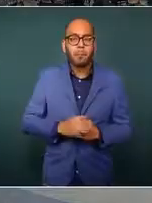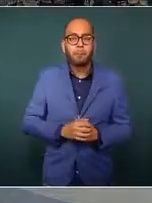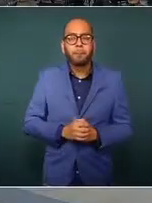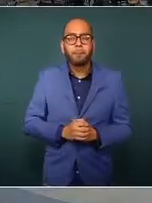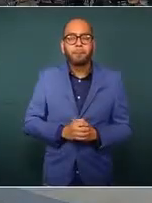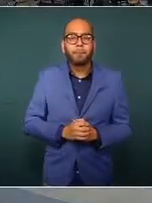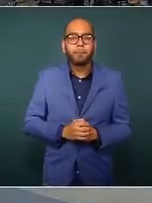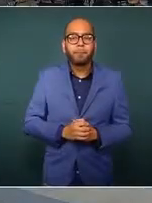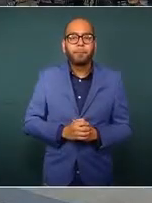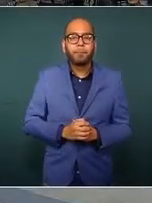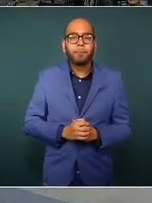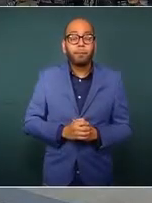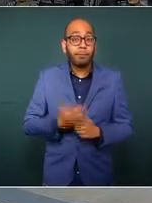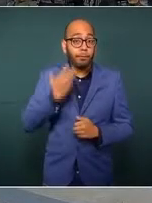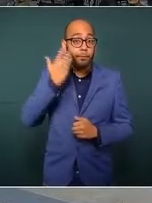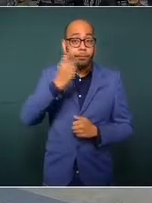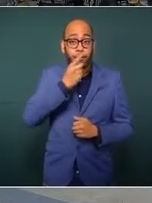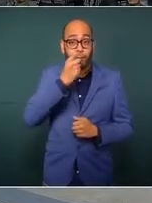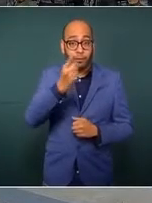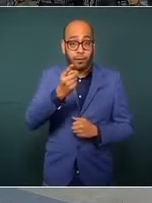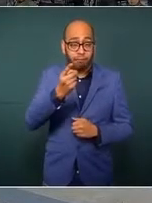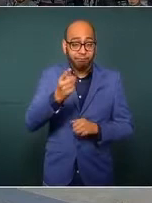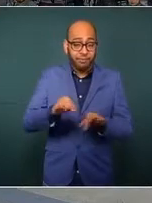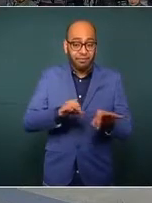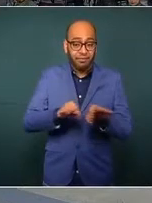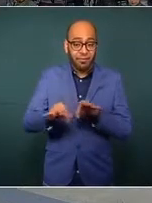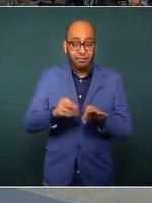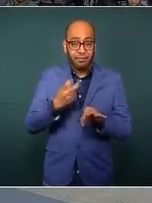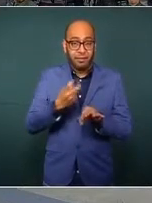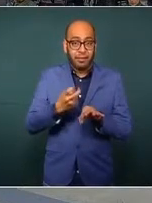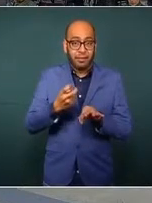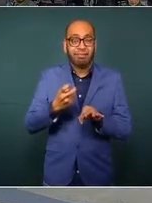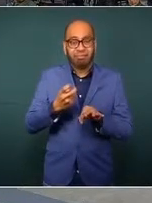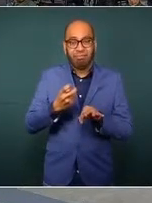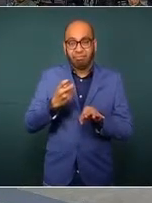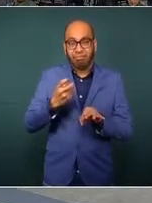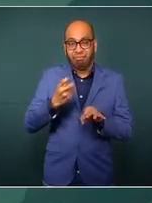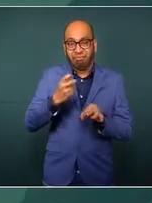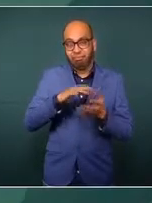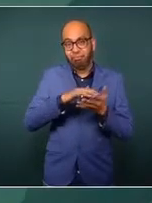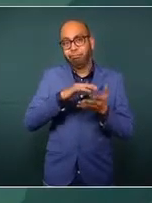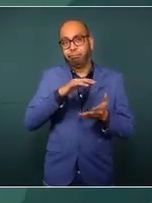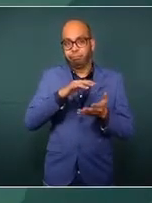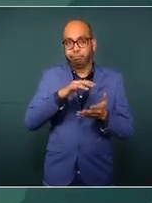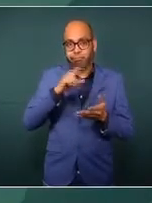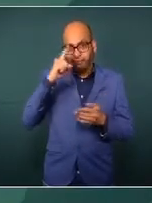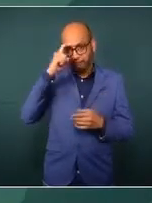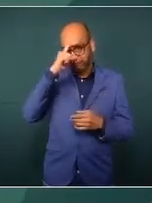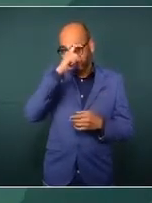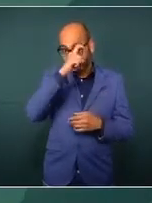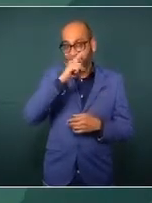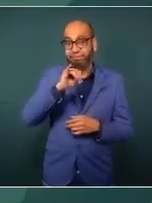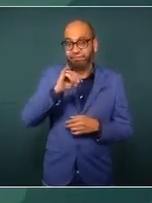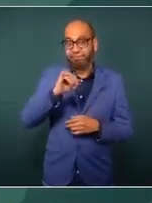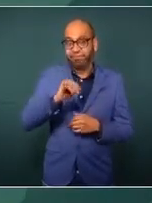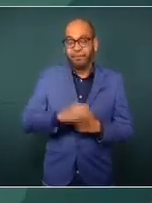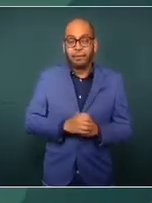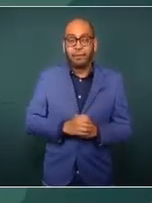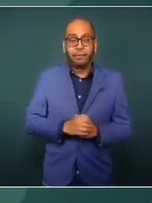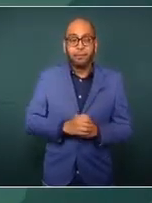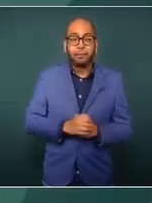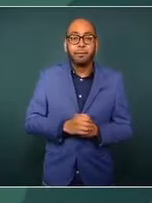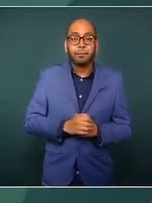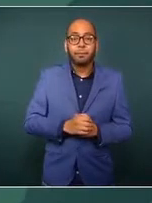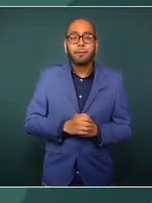Decirles que ha sido un trabajo titánico, recibimos en el Estado la situación se ve prácticamente